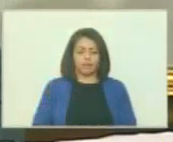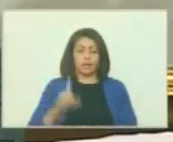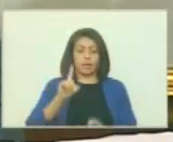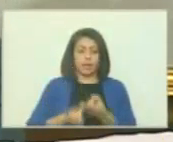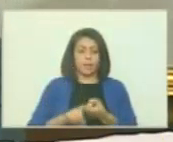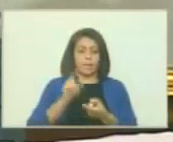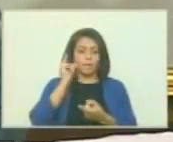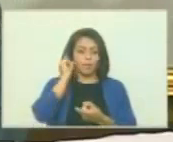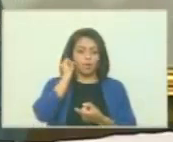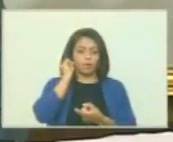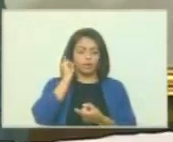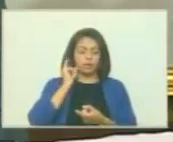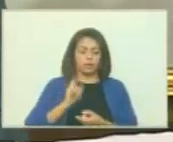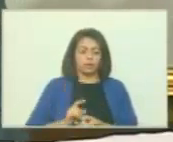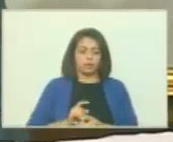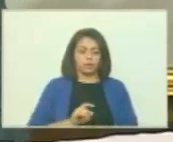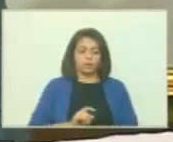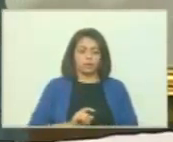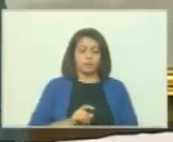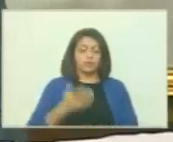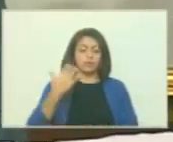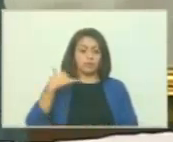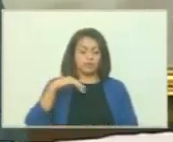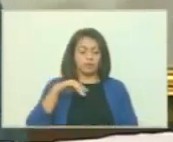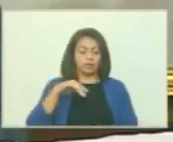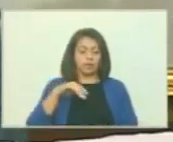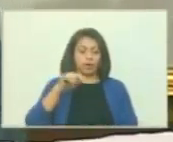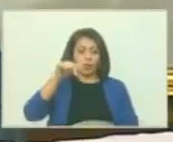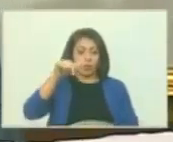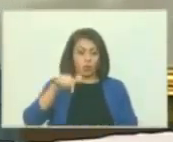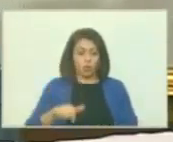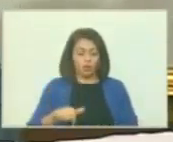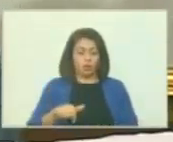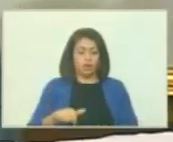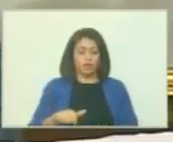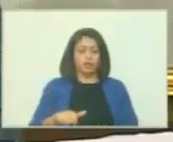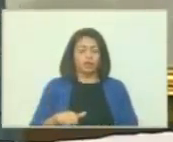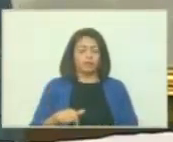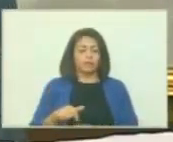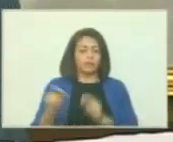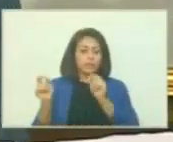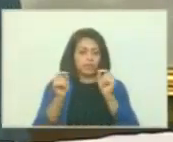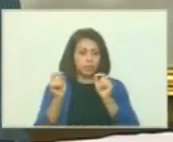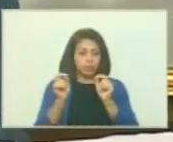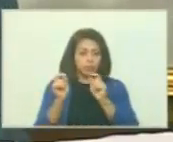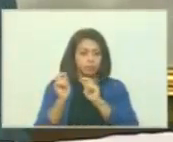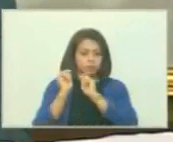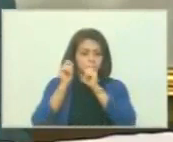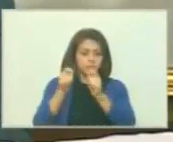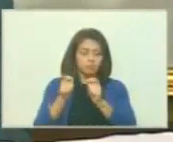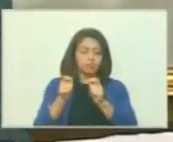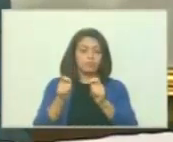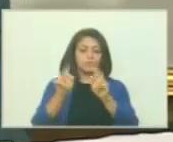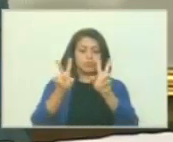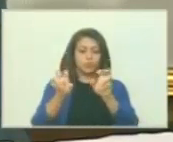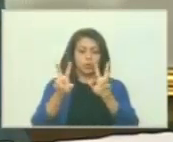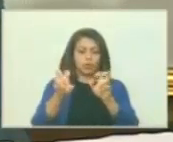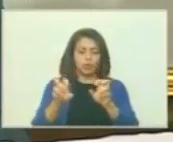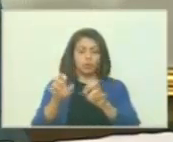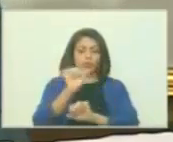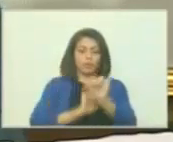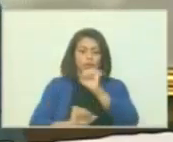esposa de quien será el día de hoy discutido y decidido la designación como